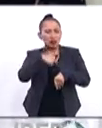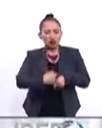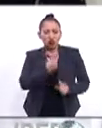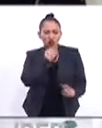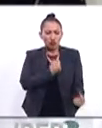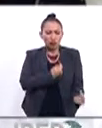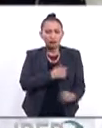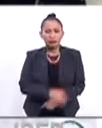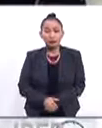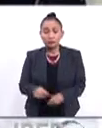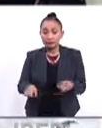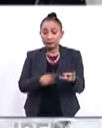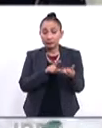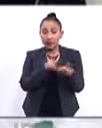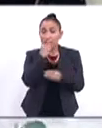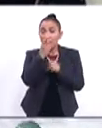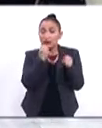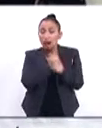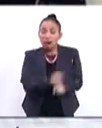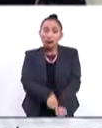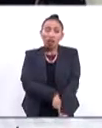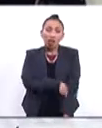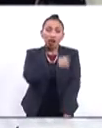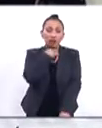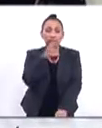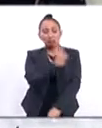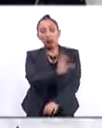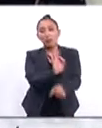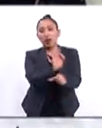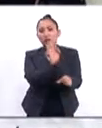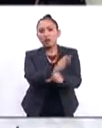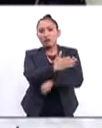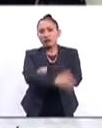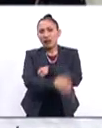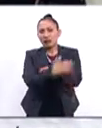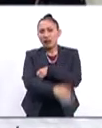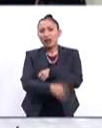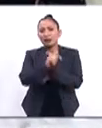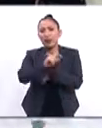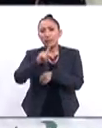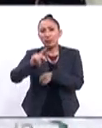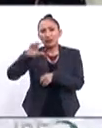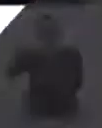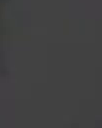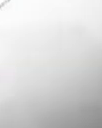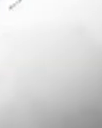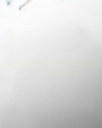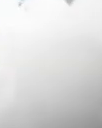temprana tres años de extensión del estatus de protección temporal o TPS